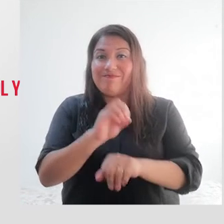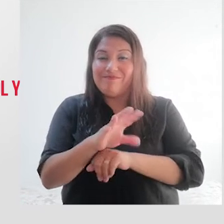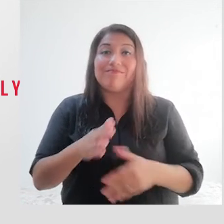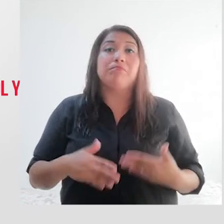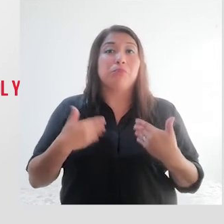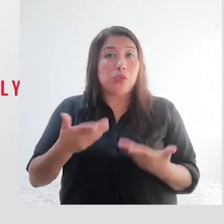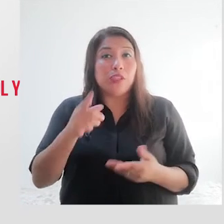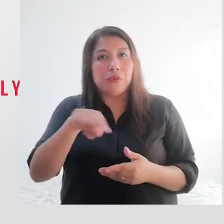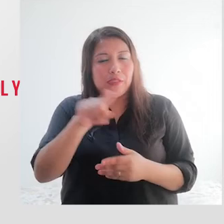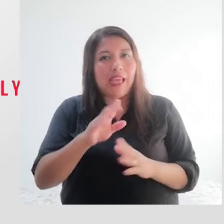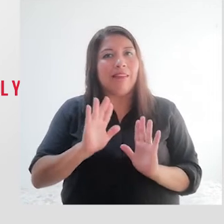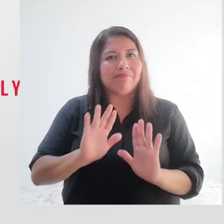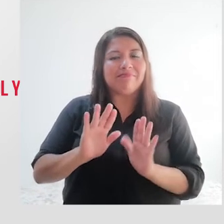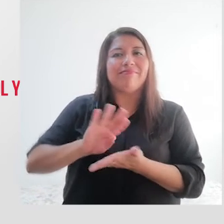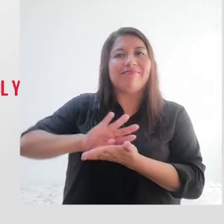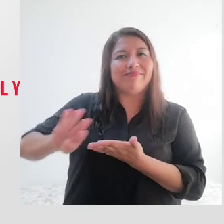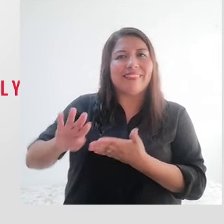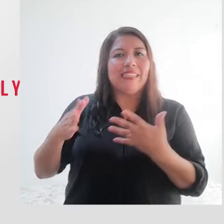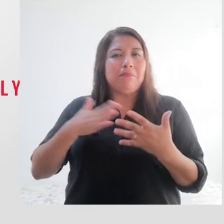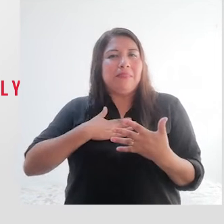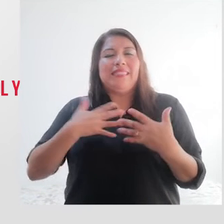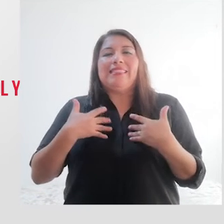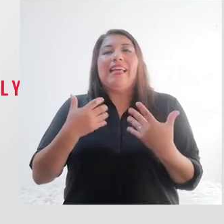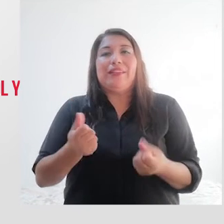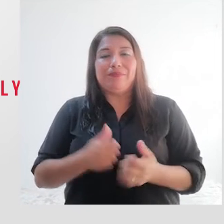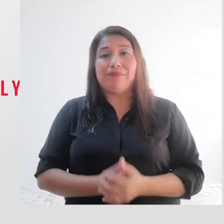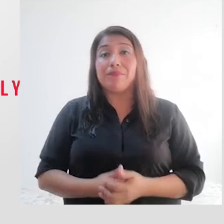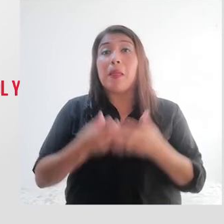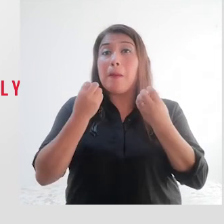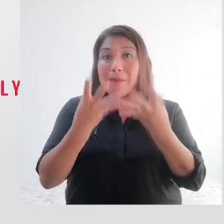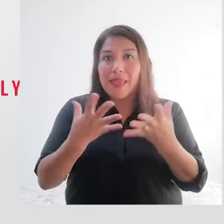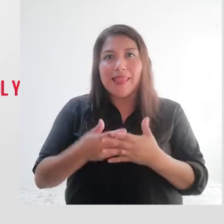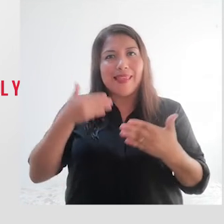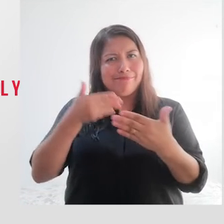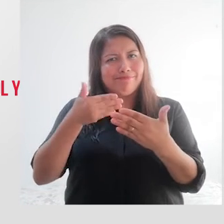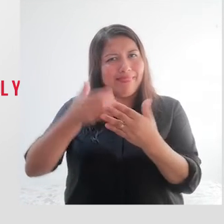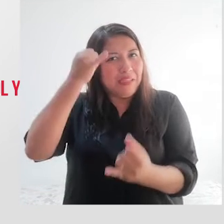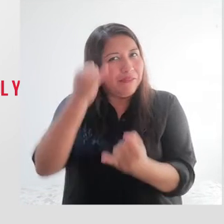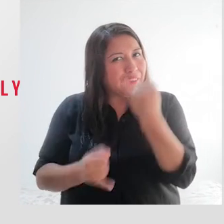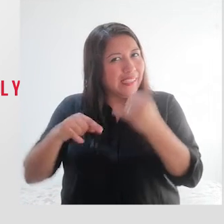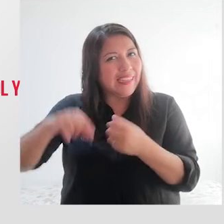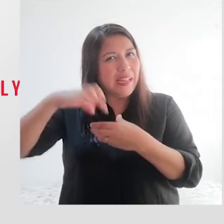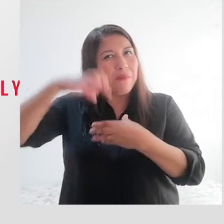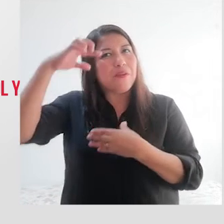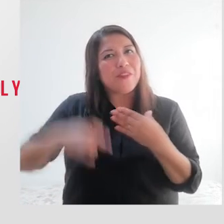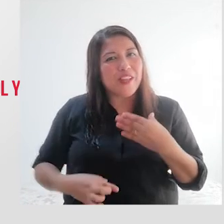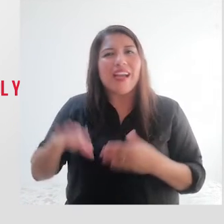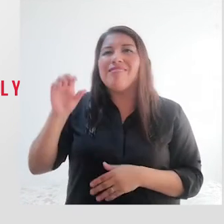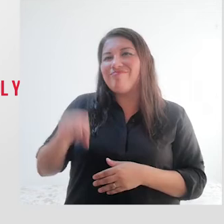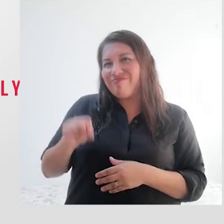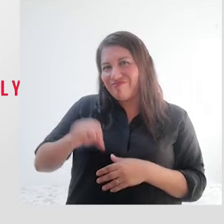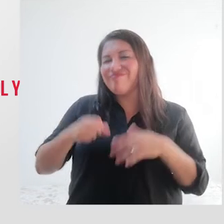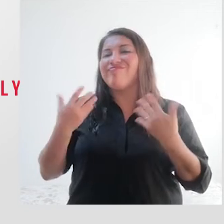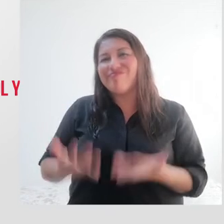dañar nuestra salud. Primita, y ya estamos llegando al final del programa. Sí,